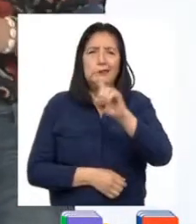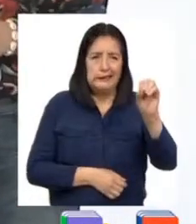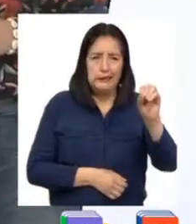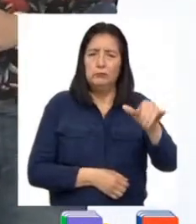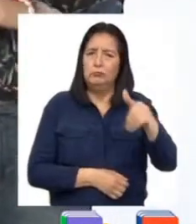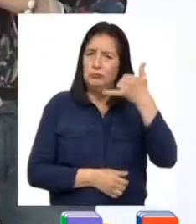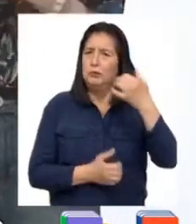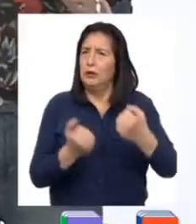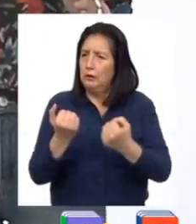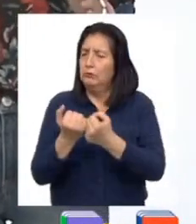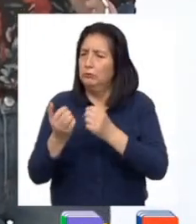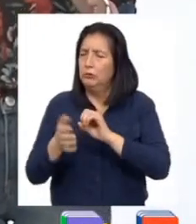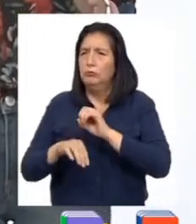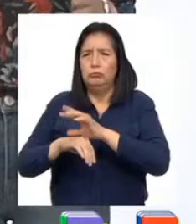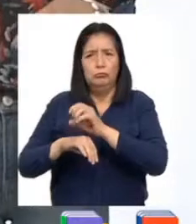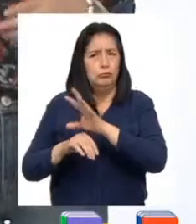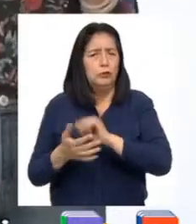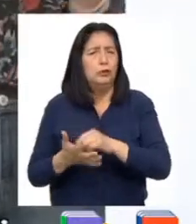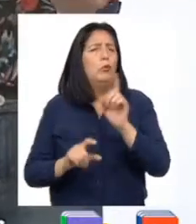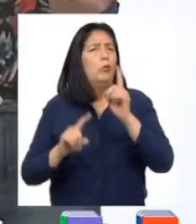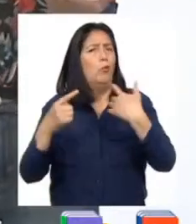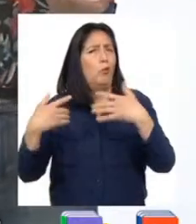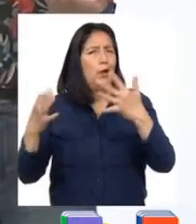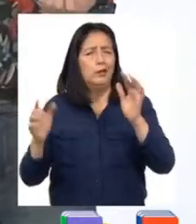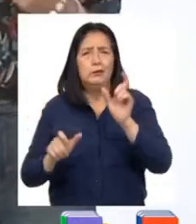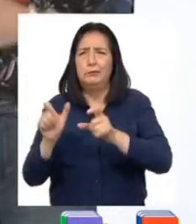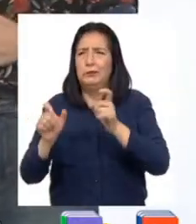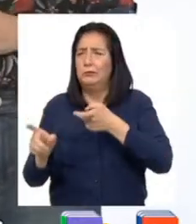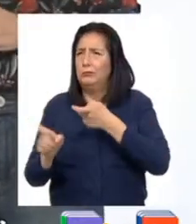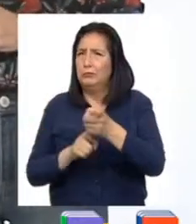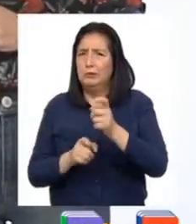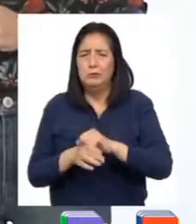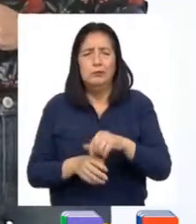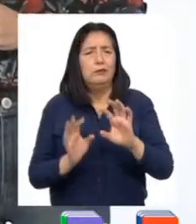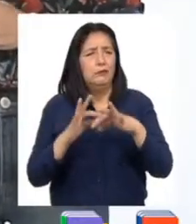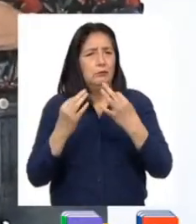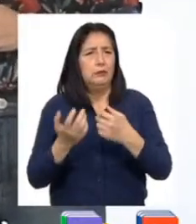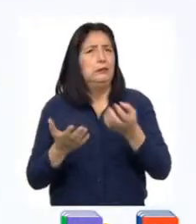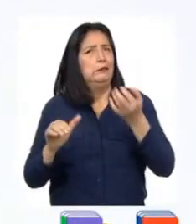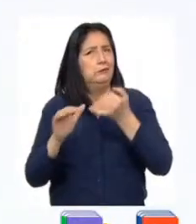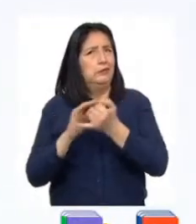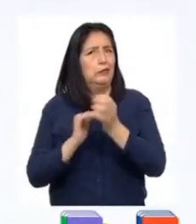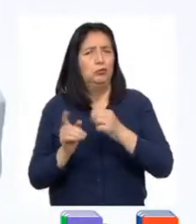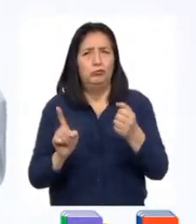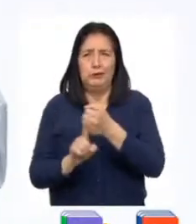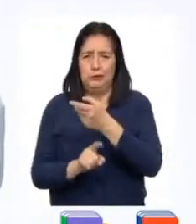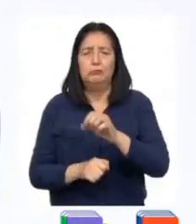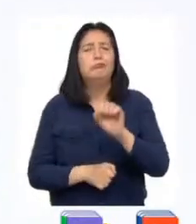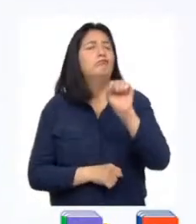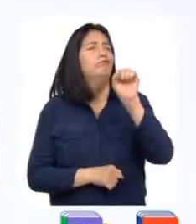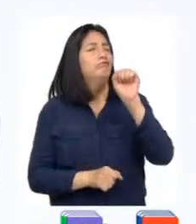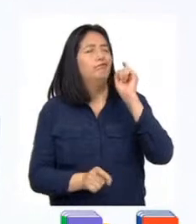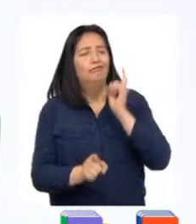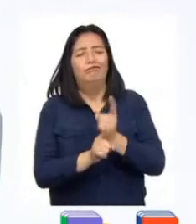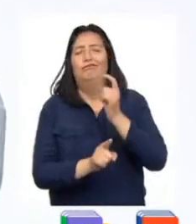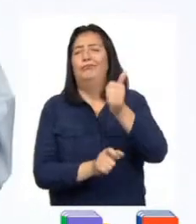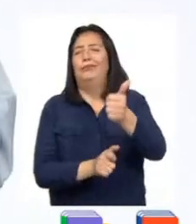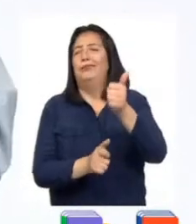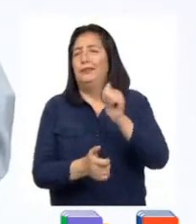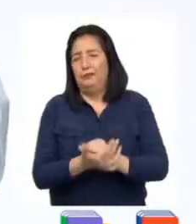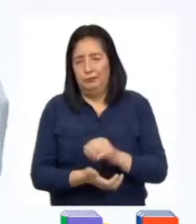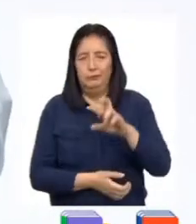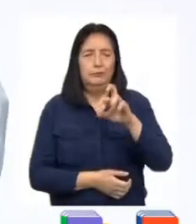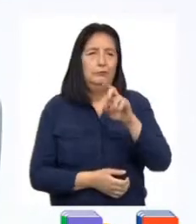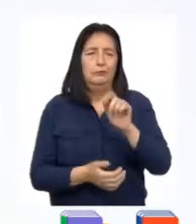apoyo y orientación a cualquier persona afectada por violencia familiar, abuso sexual o maltrato. ¡Excelente aporte, Pati!